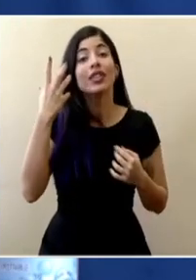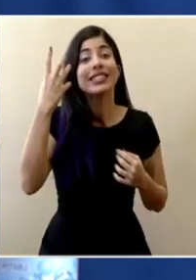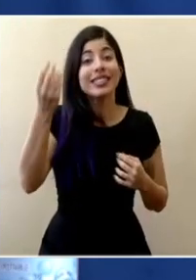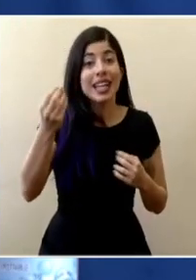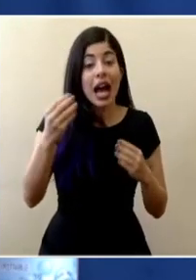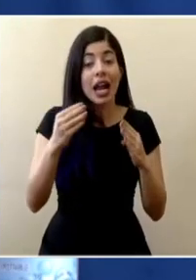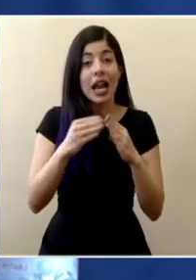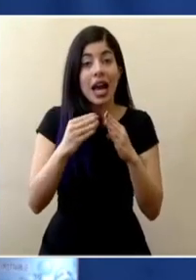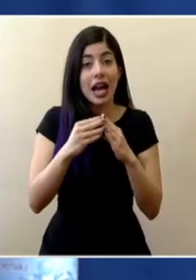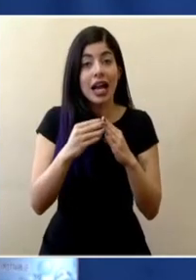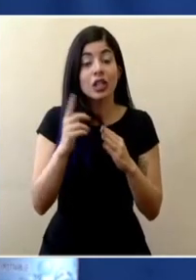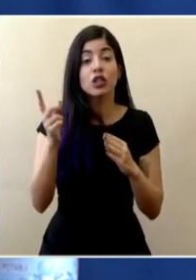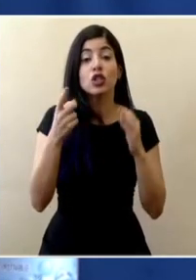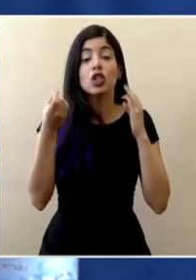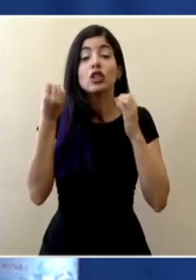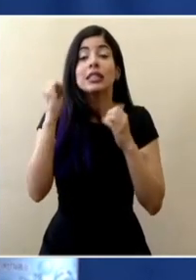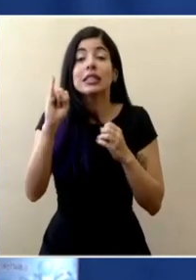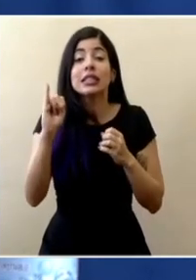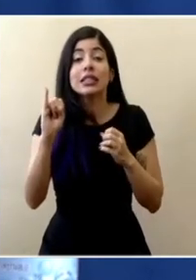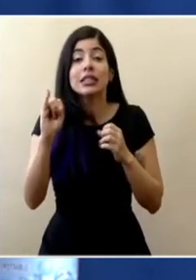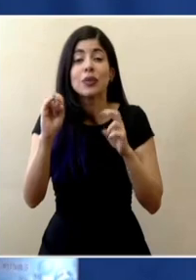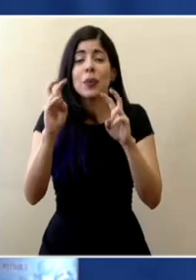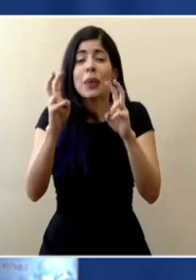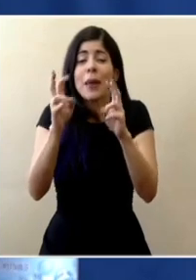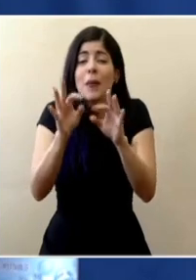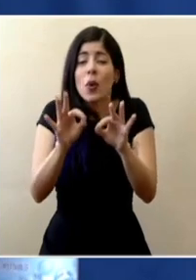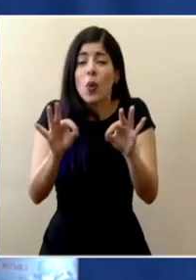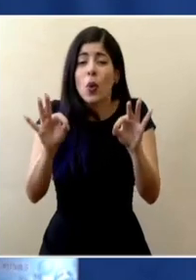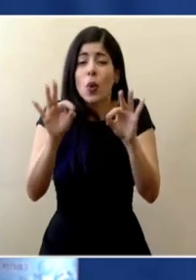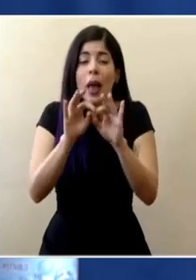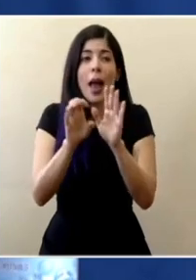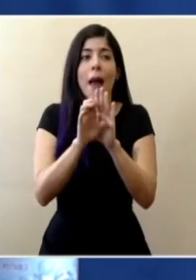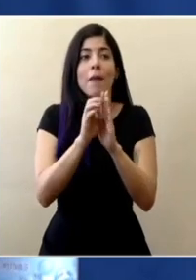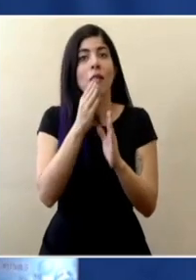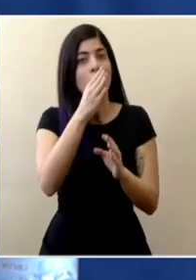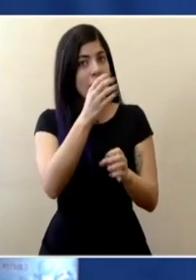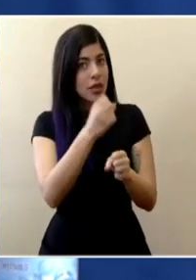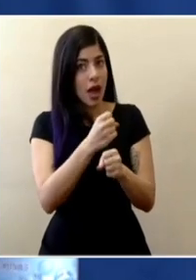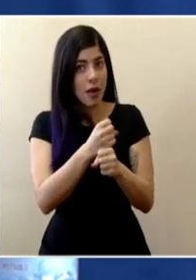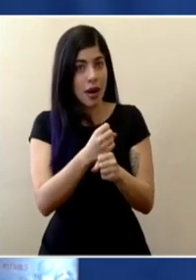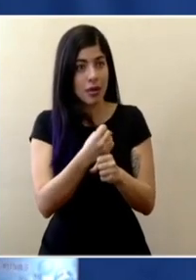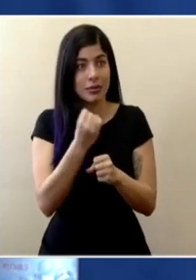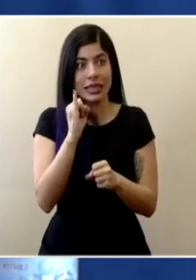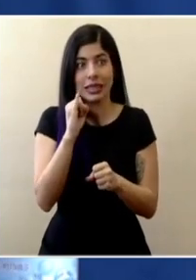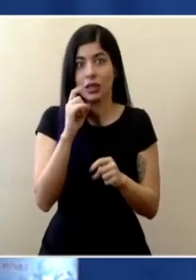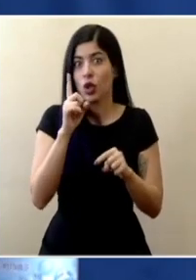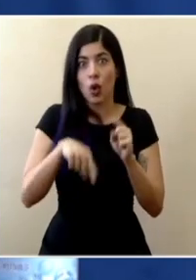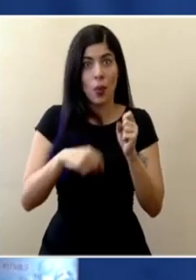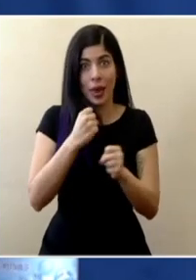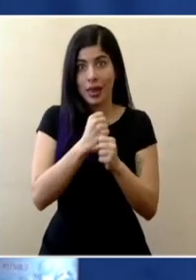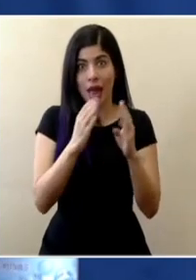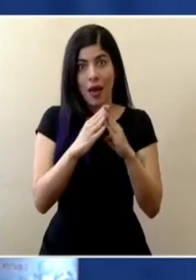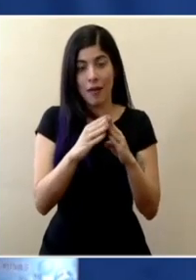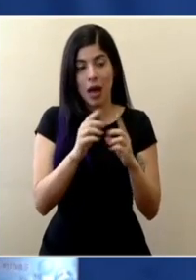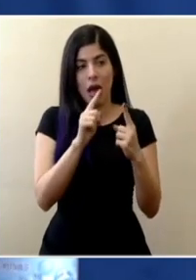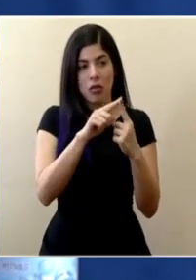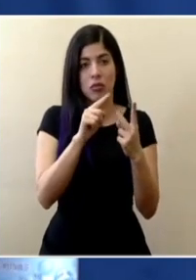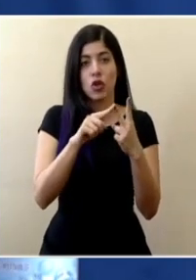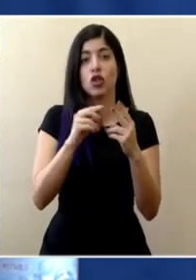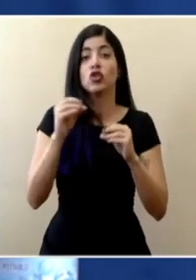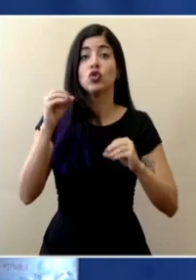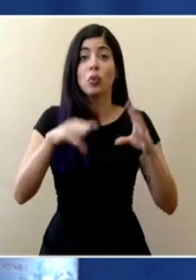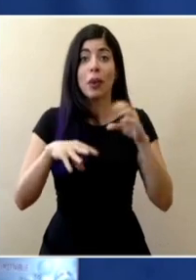de la casa si es para un asunto muy importante como ir a trabajar en caso de que no se pueda hacer teletrabajo ir al